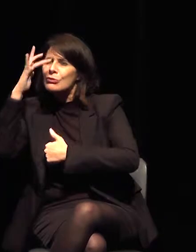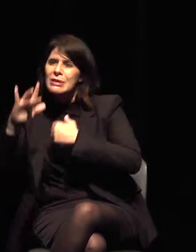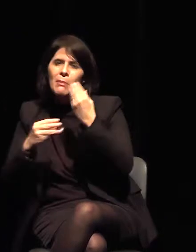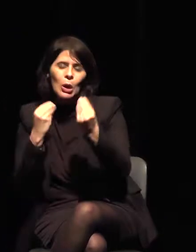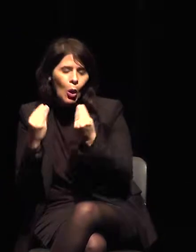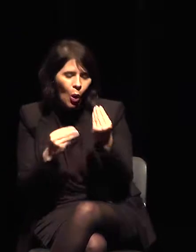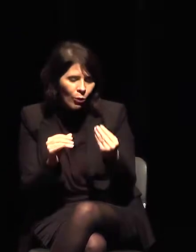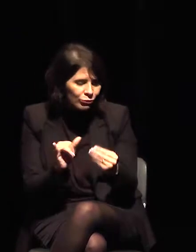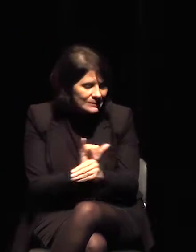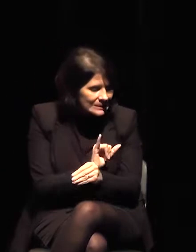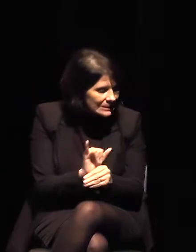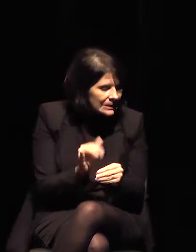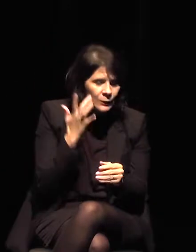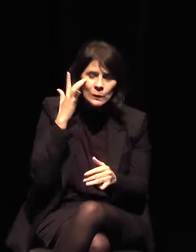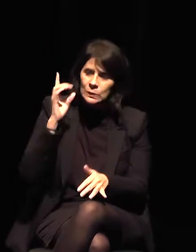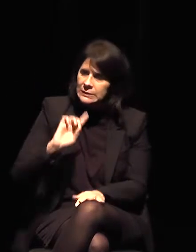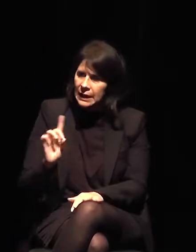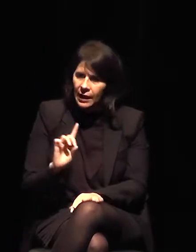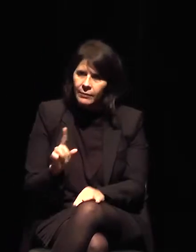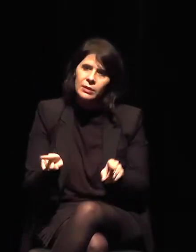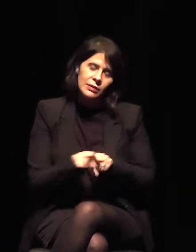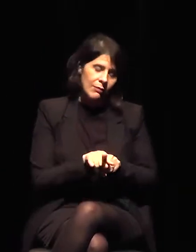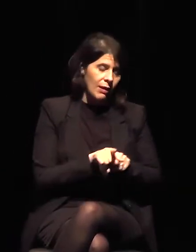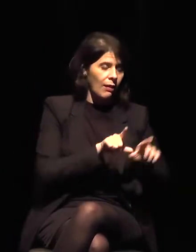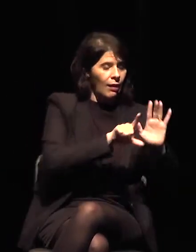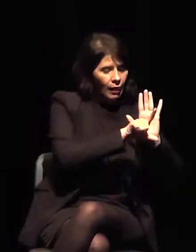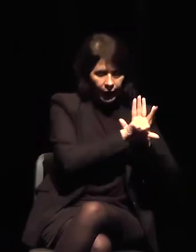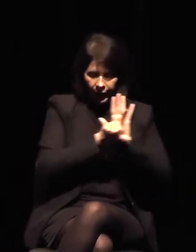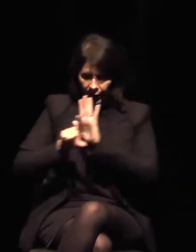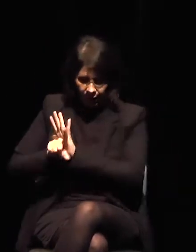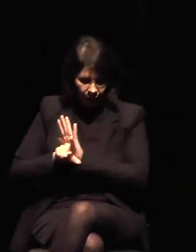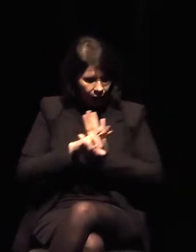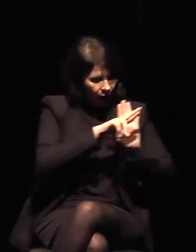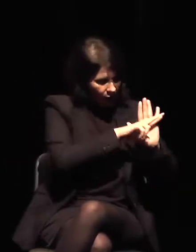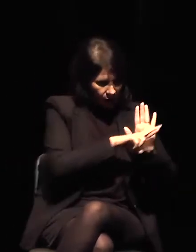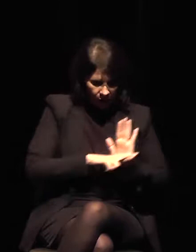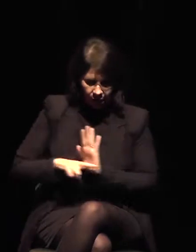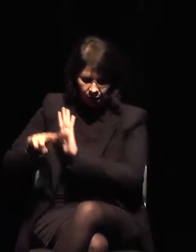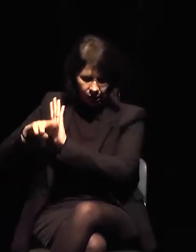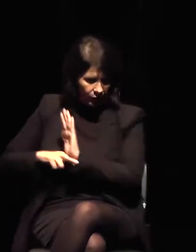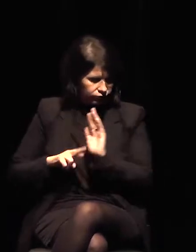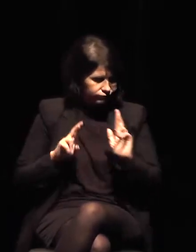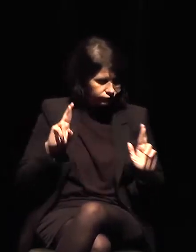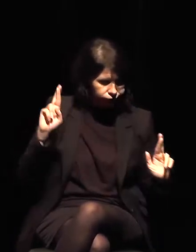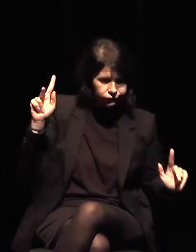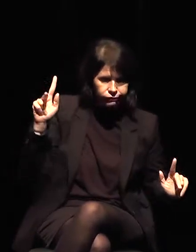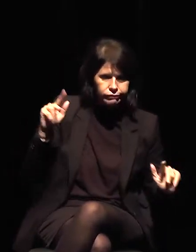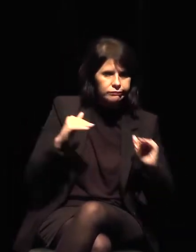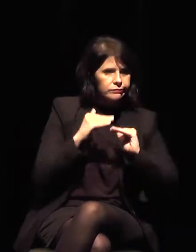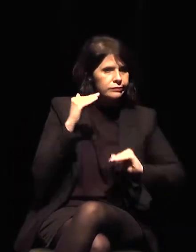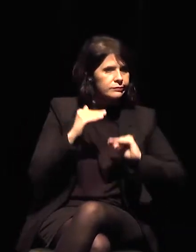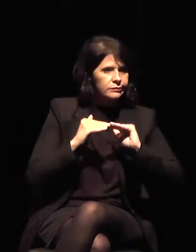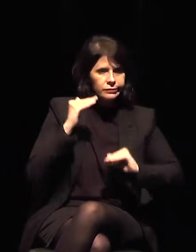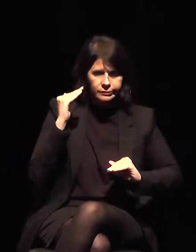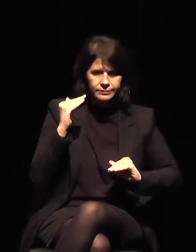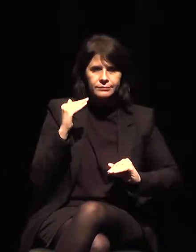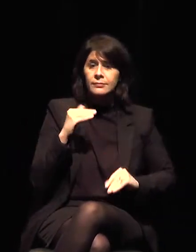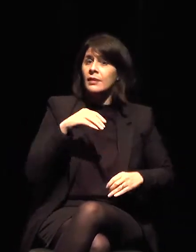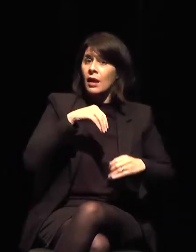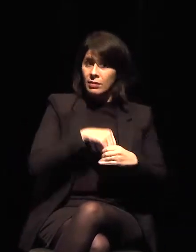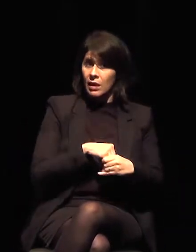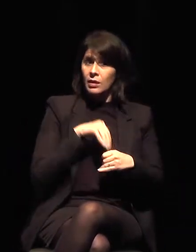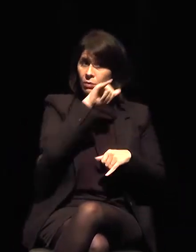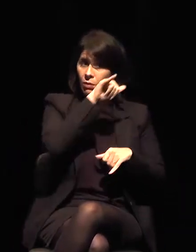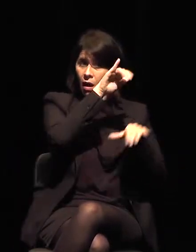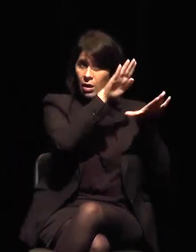normativas. Actualmente enfrentamos una situación en los puertos y aeropuertos con respecto a los concesionarios que